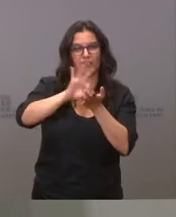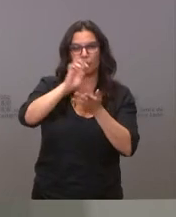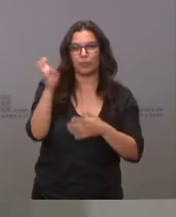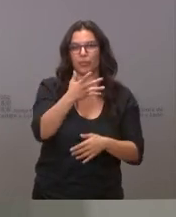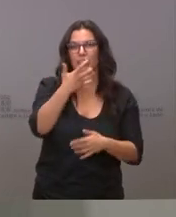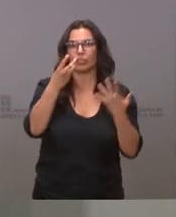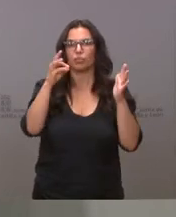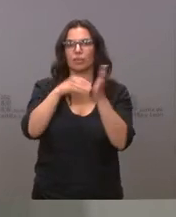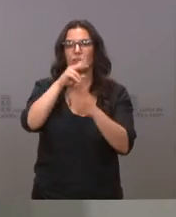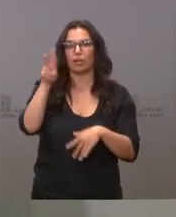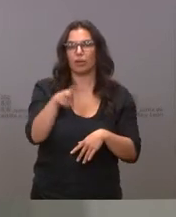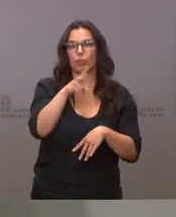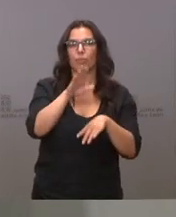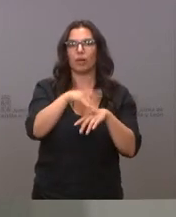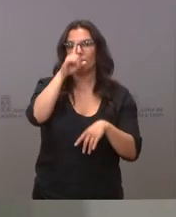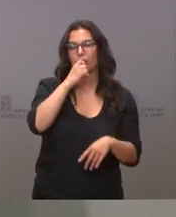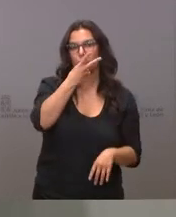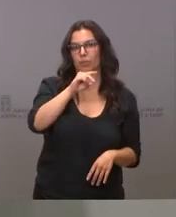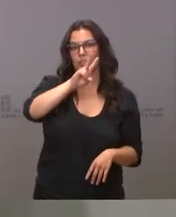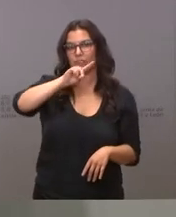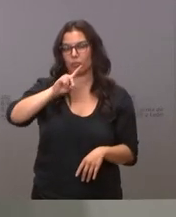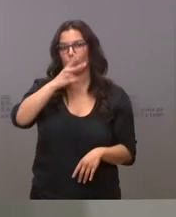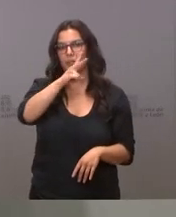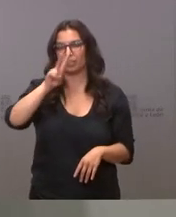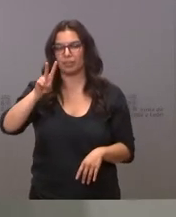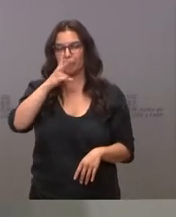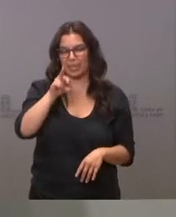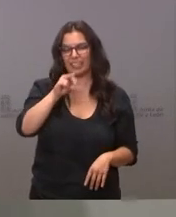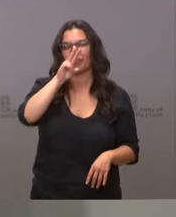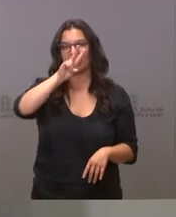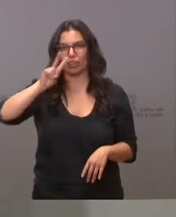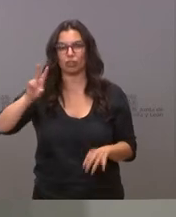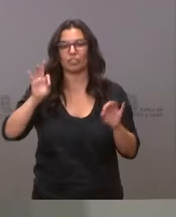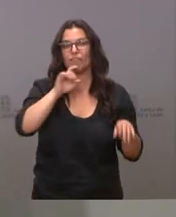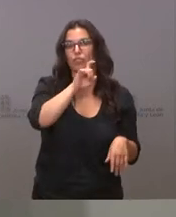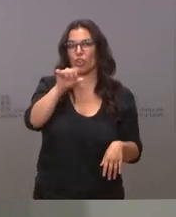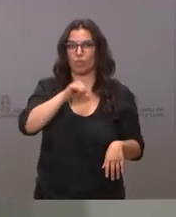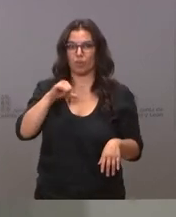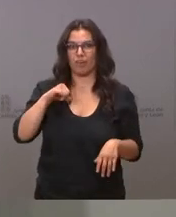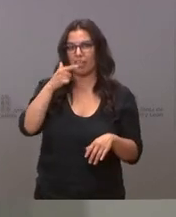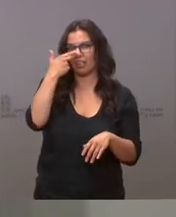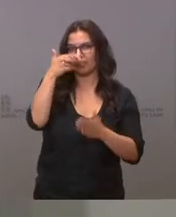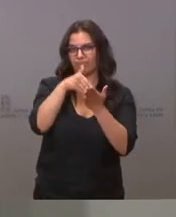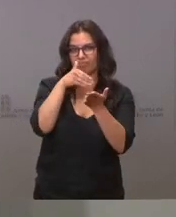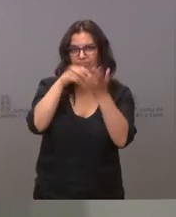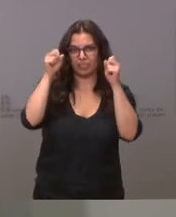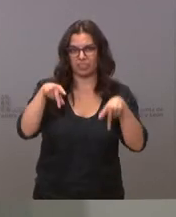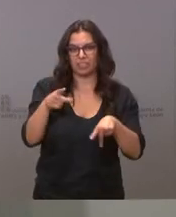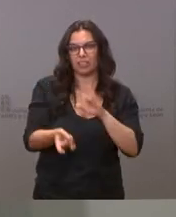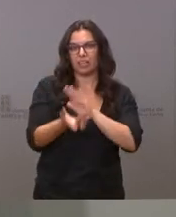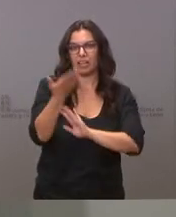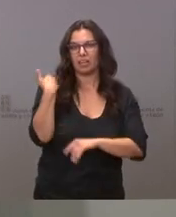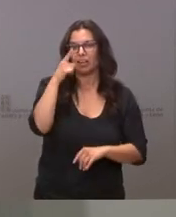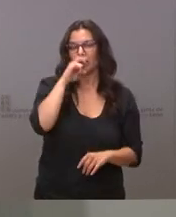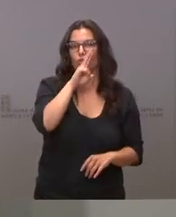.000 euros para las honoridades 2021-2022. Se trata de una fundación privada, sin ánimo de lucro, constituida en el año